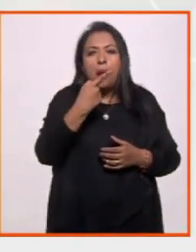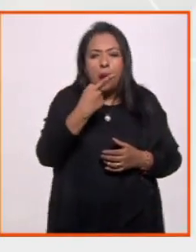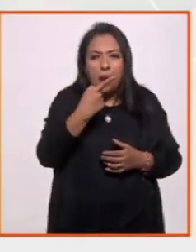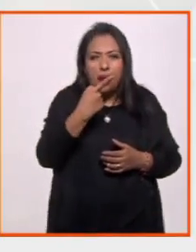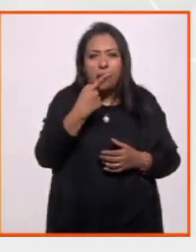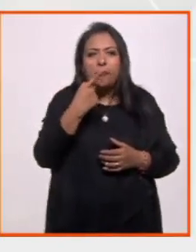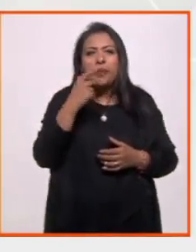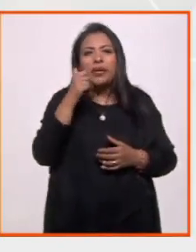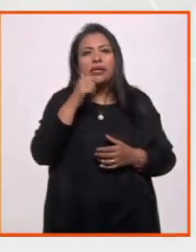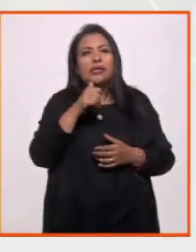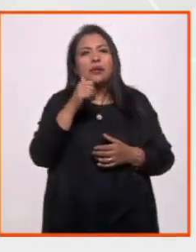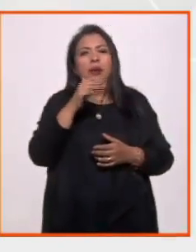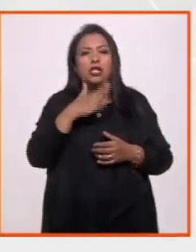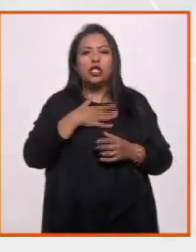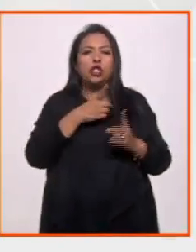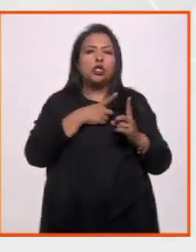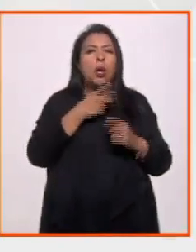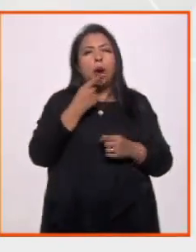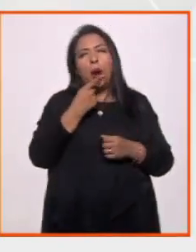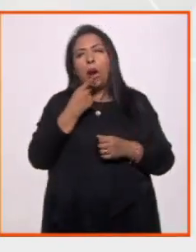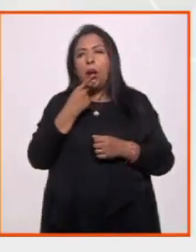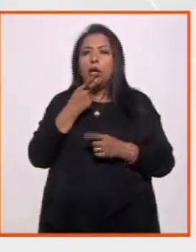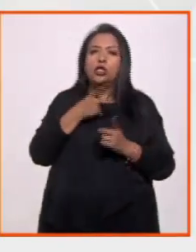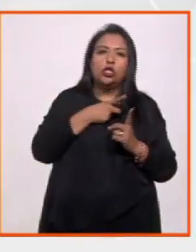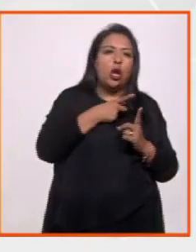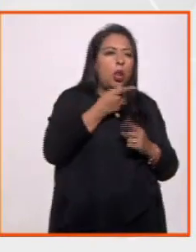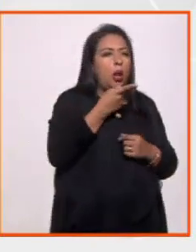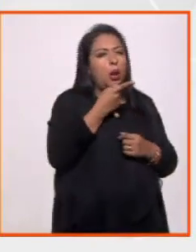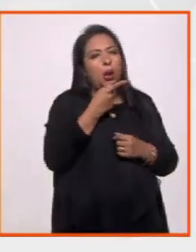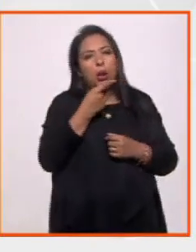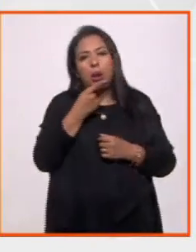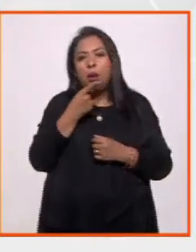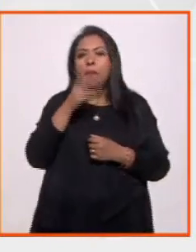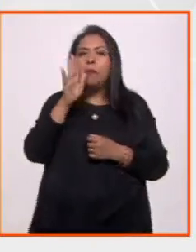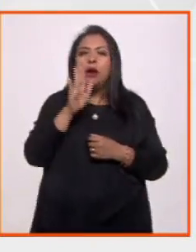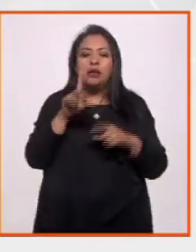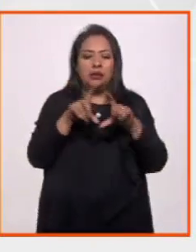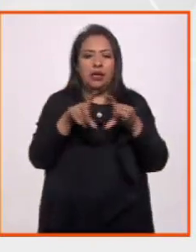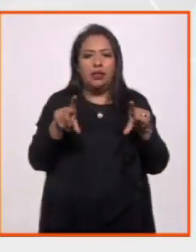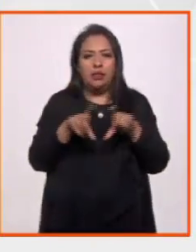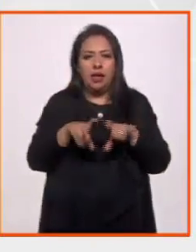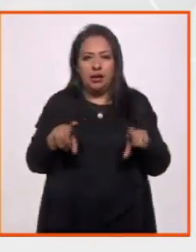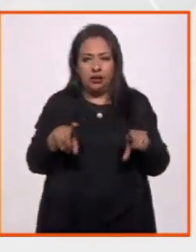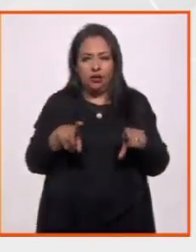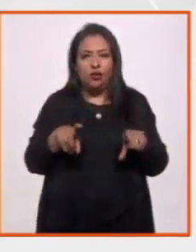como hablando solo, o sea, ese tipo de textos